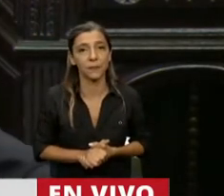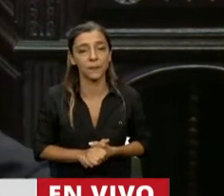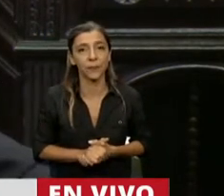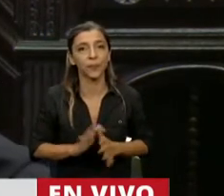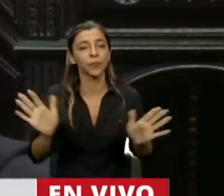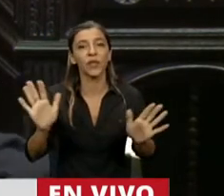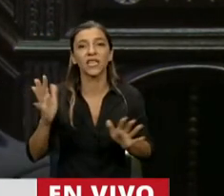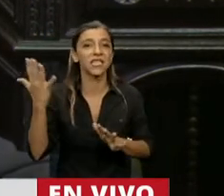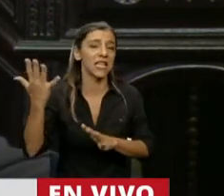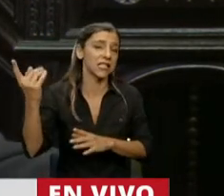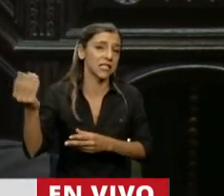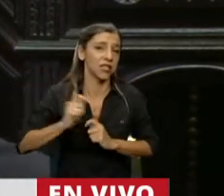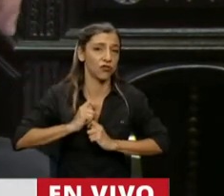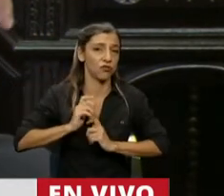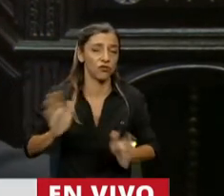Ya tengo 5.